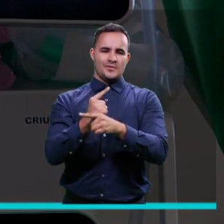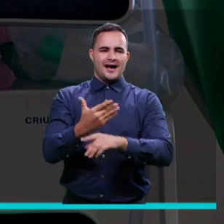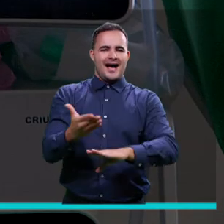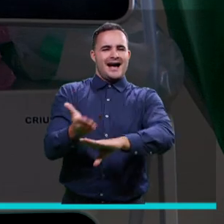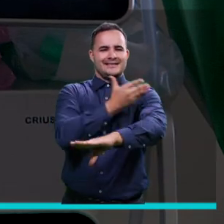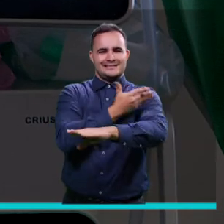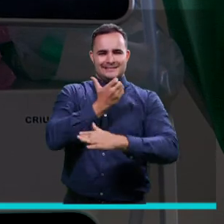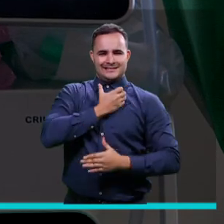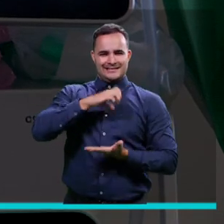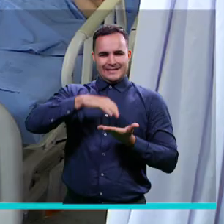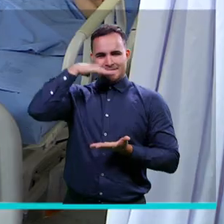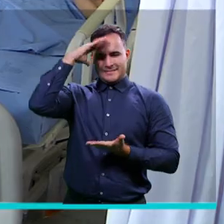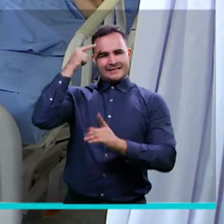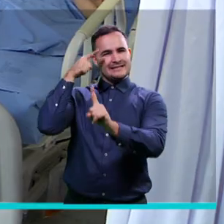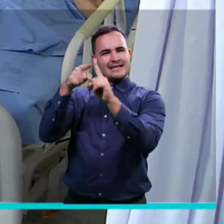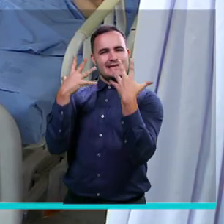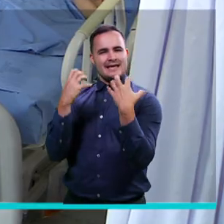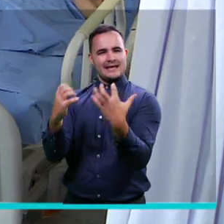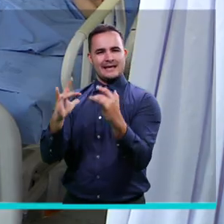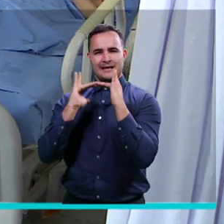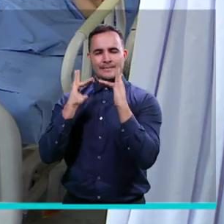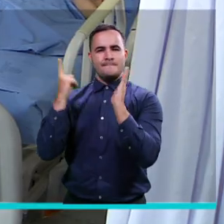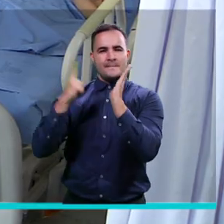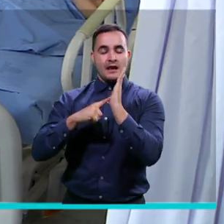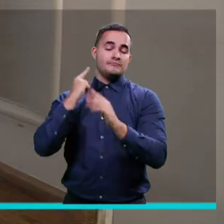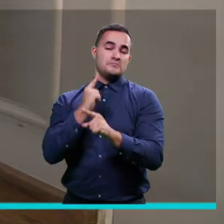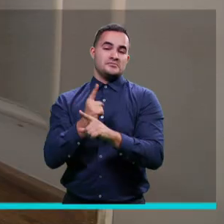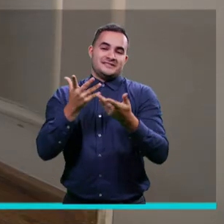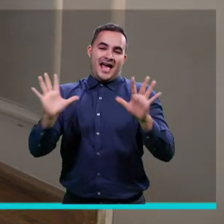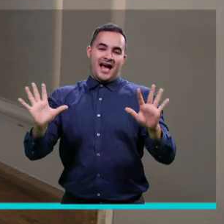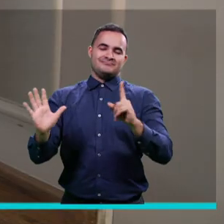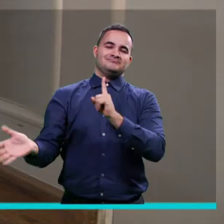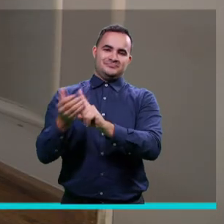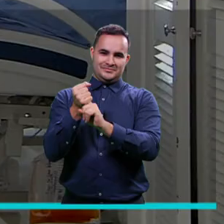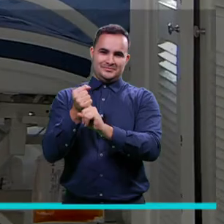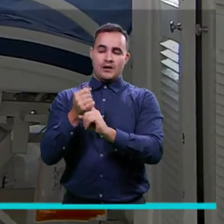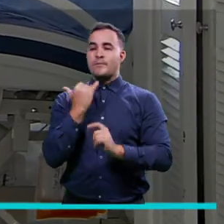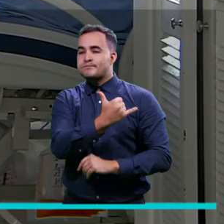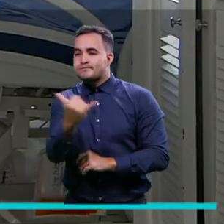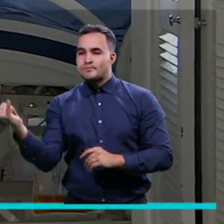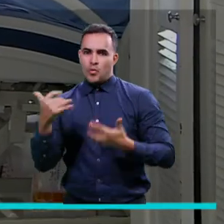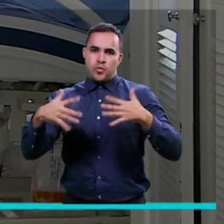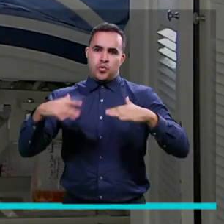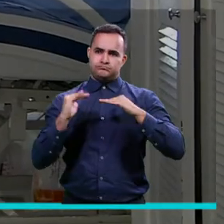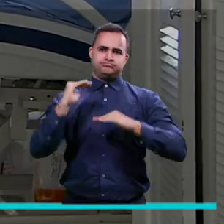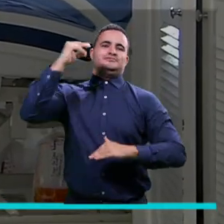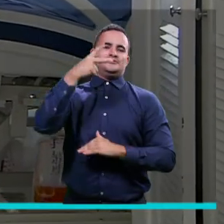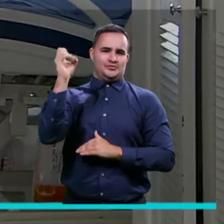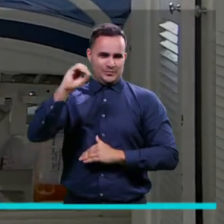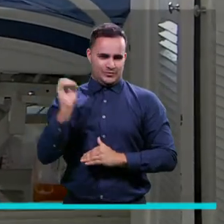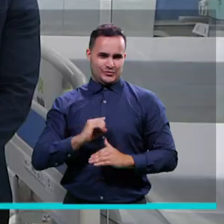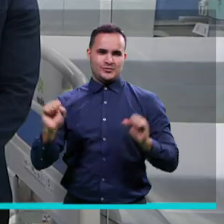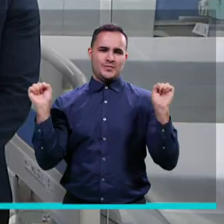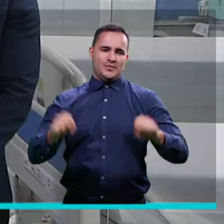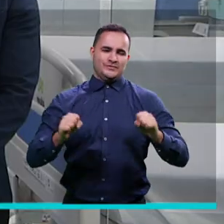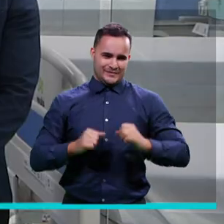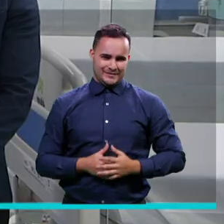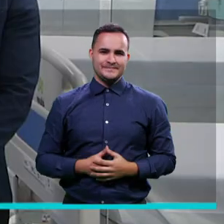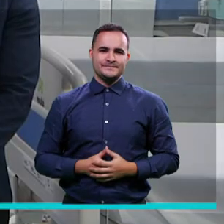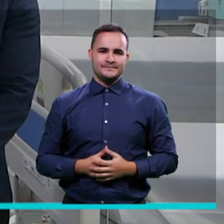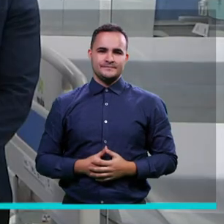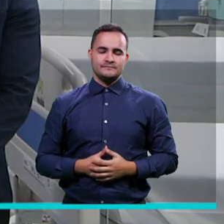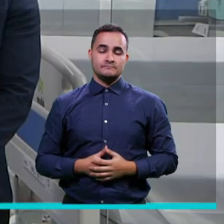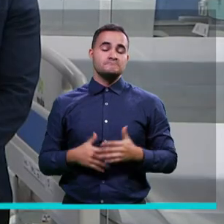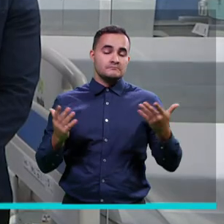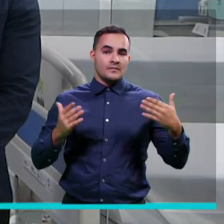comprometió la Alcalía de Medellín Futuro, mil camas y una capacidad instalada del 200%. Pudimos hacerlo de